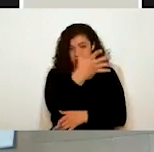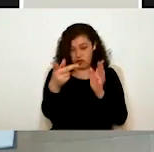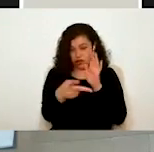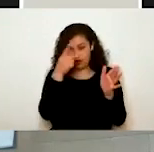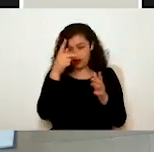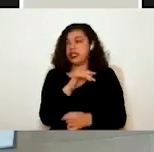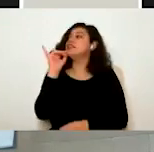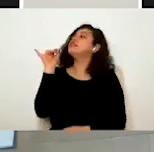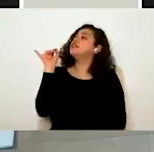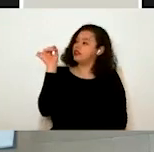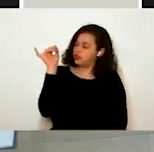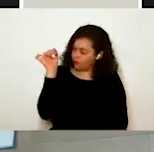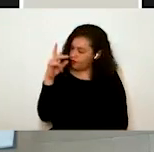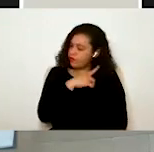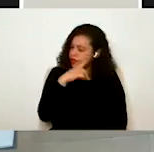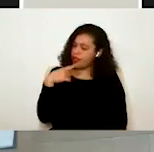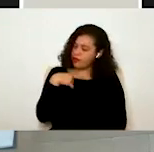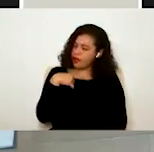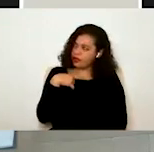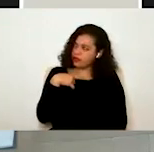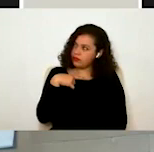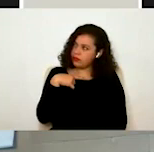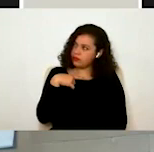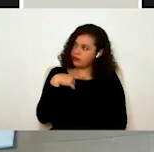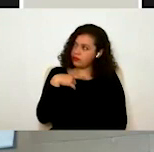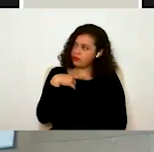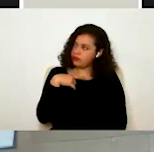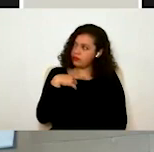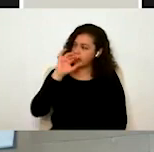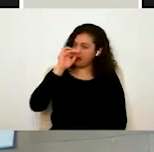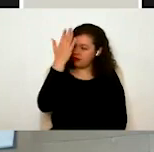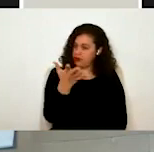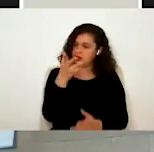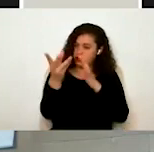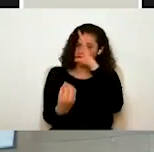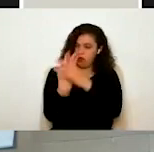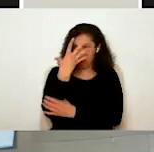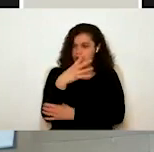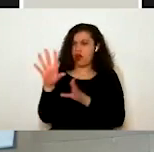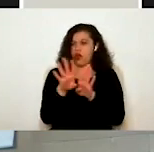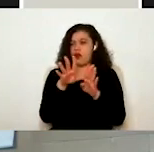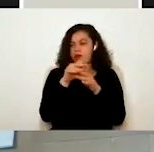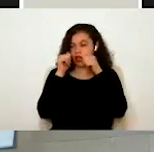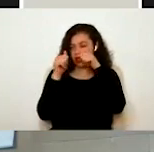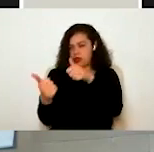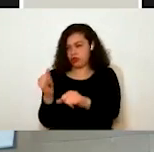Sí, se tiene que solicitar una... Tiene que hacer una solicitud nueva a través de atención virtual.